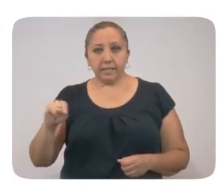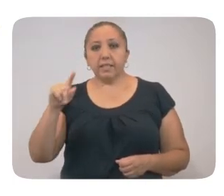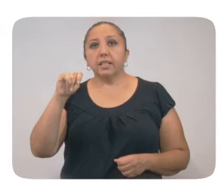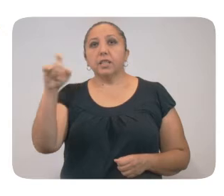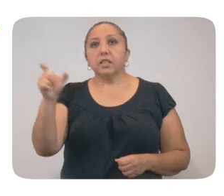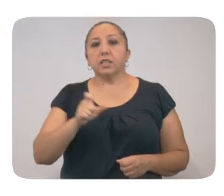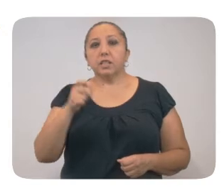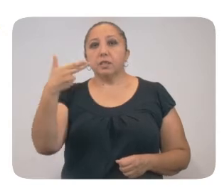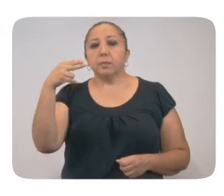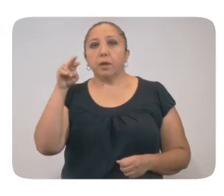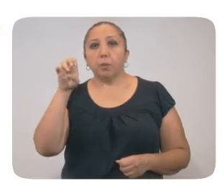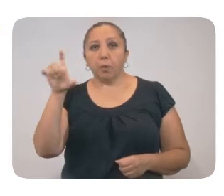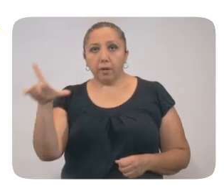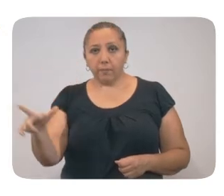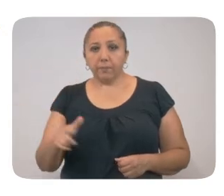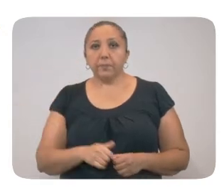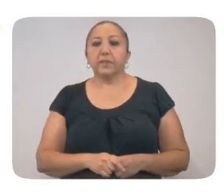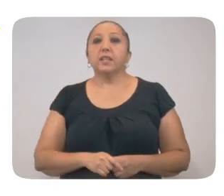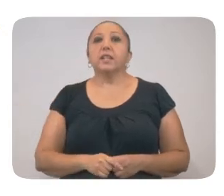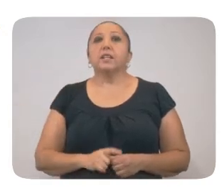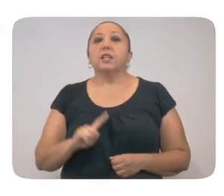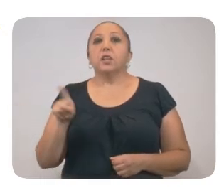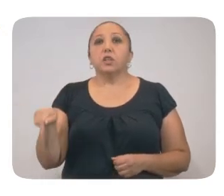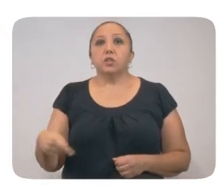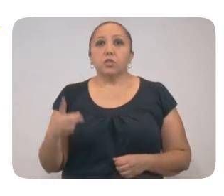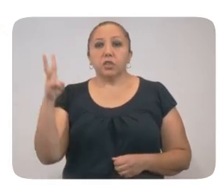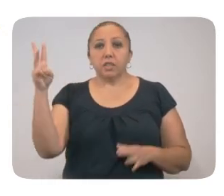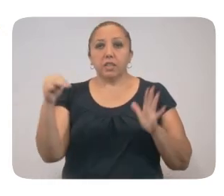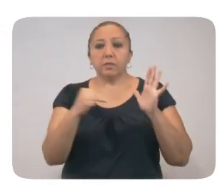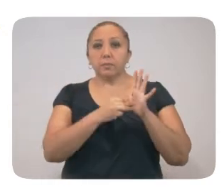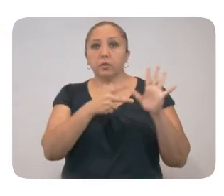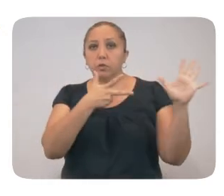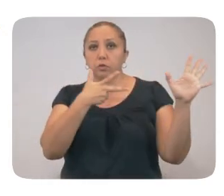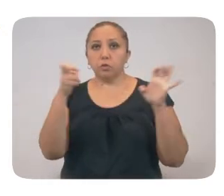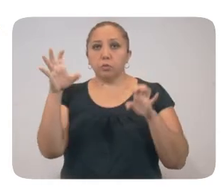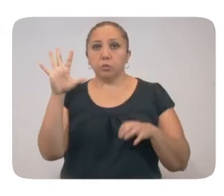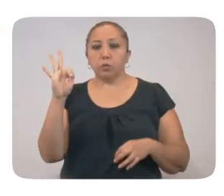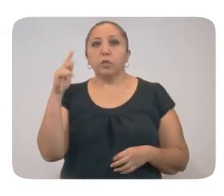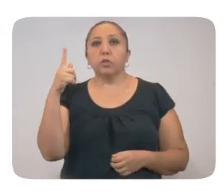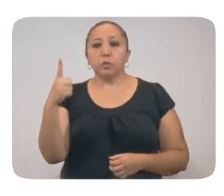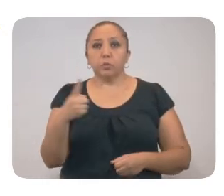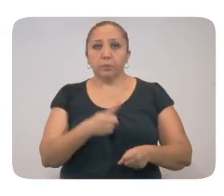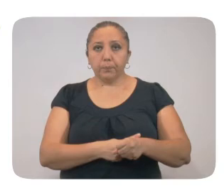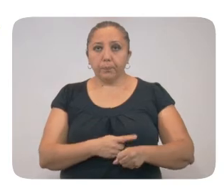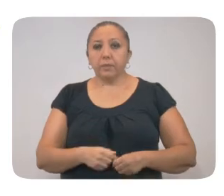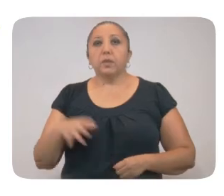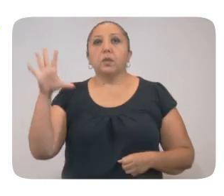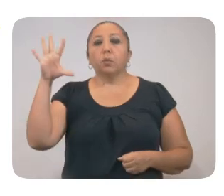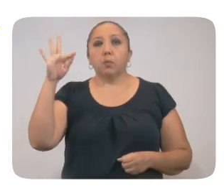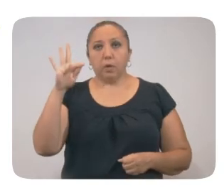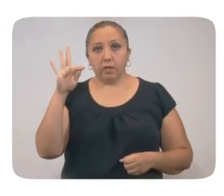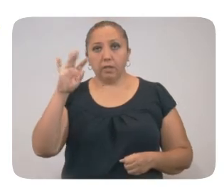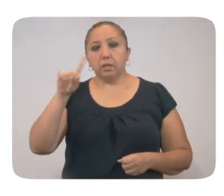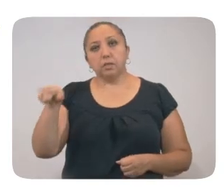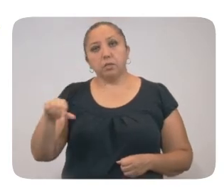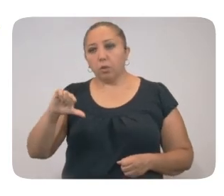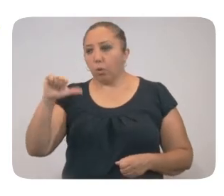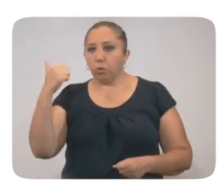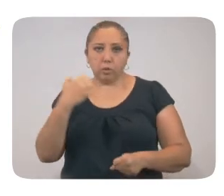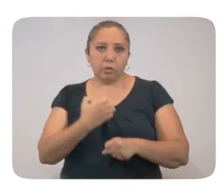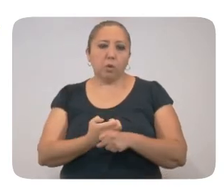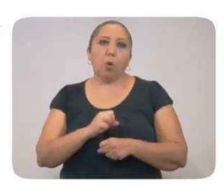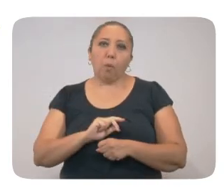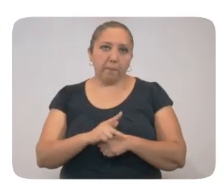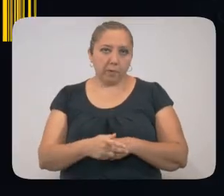Tispehual y Xoxel. En total, ya son 3.841 casos positivos, 40 de los cuales son de otro estado